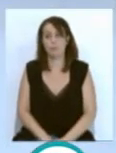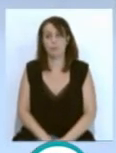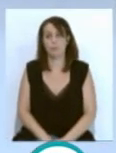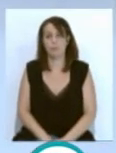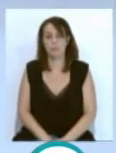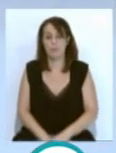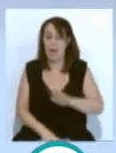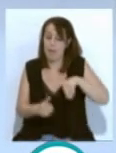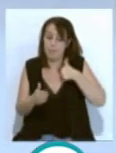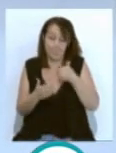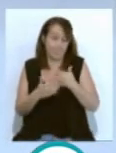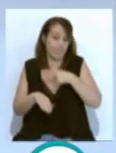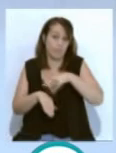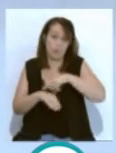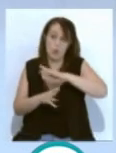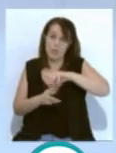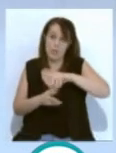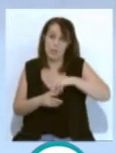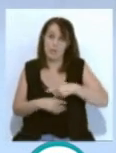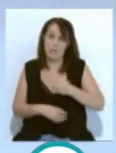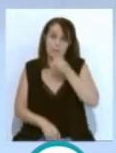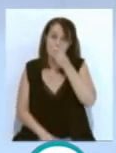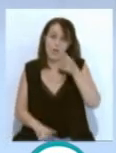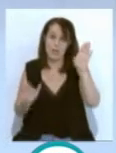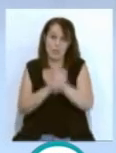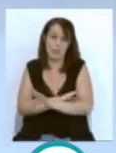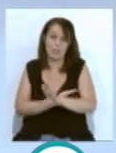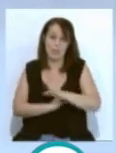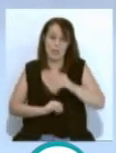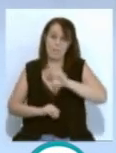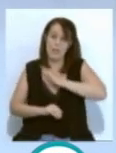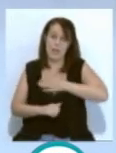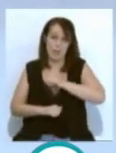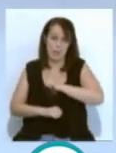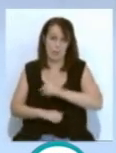Y hasta aquí nuestro tiempo de noticias que pasen. Una buena noche, les esperamos mañana.